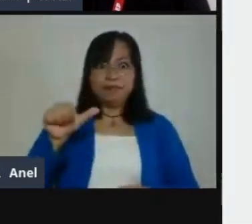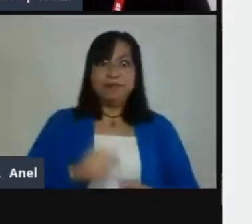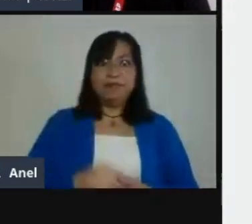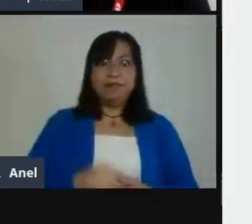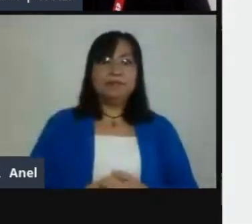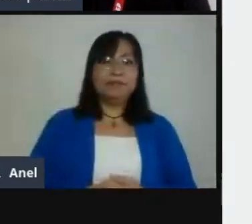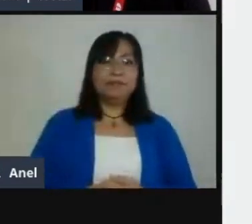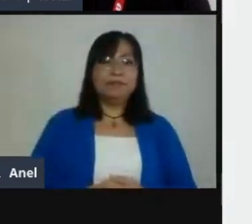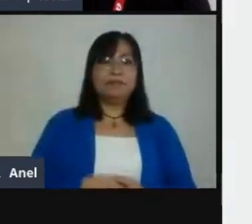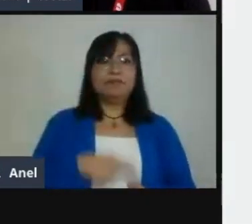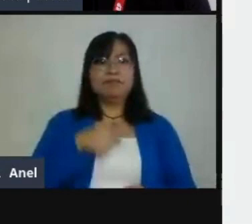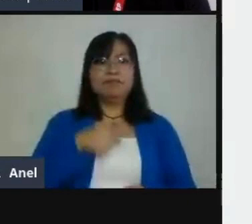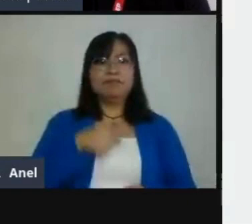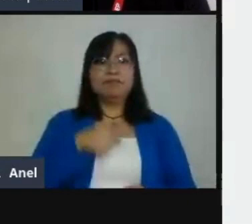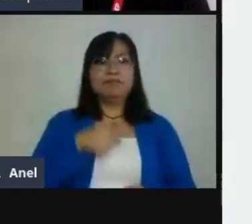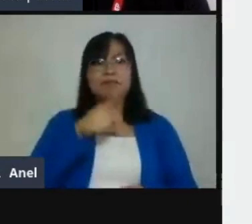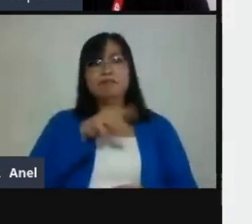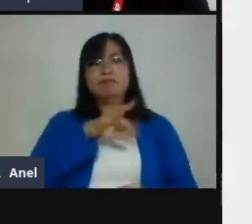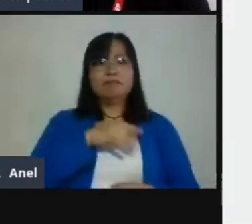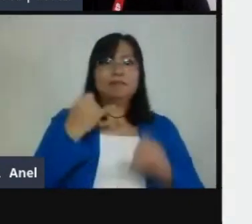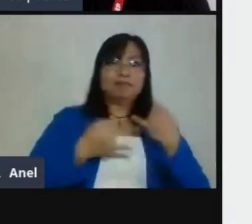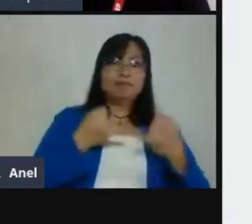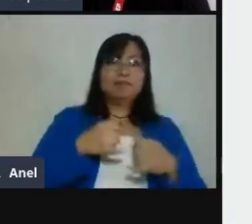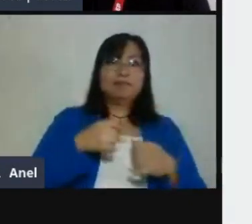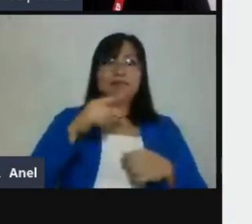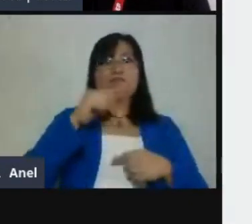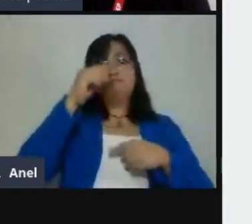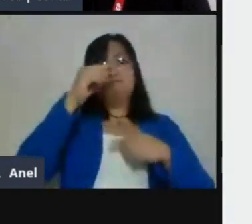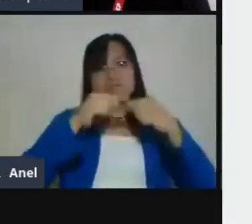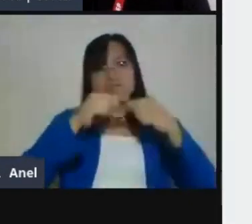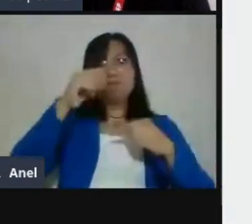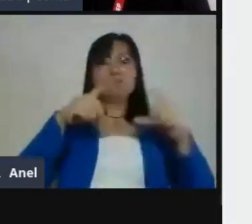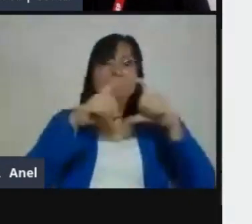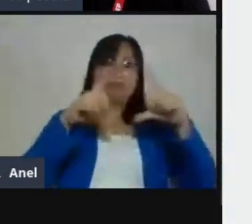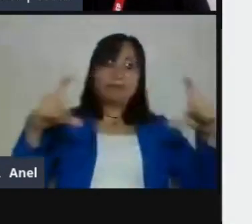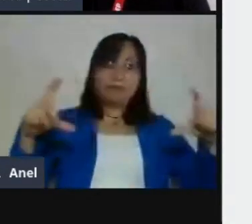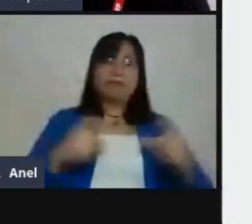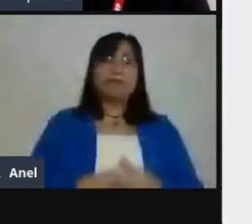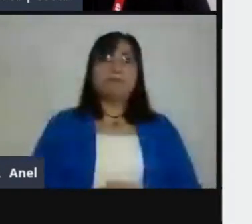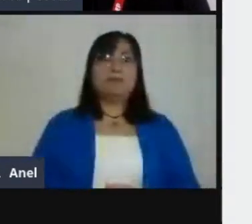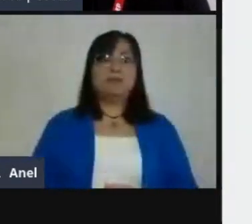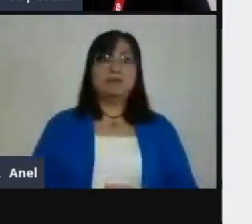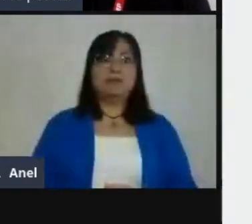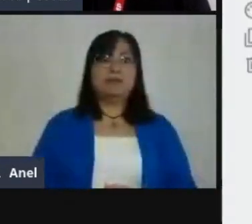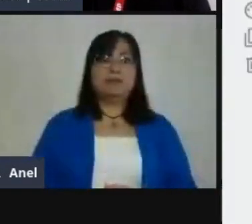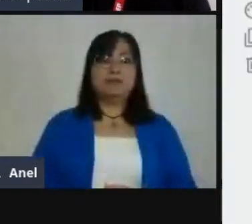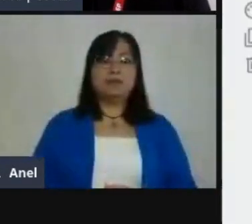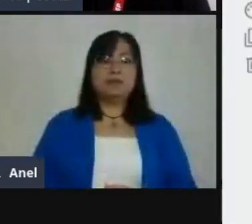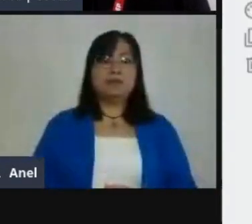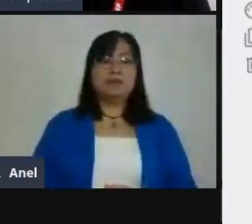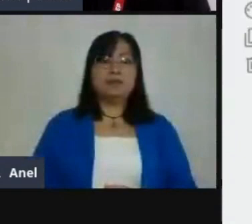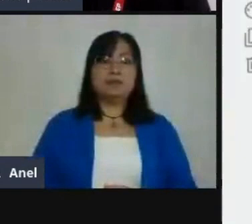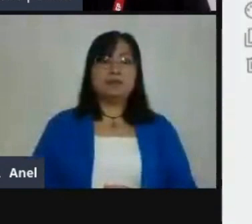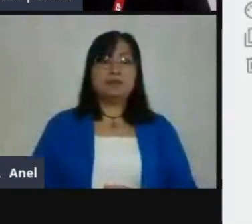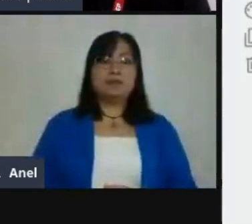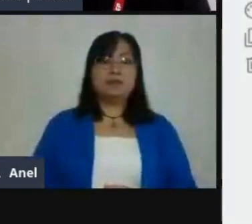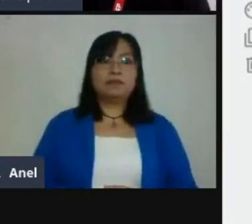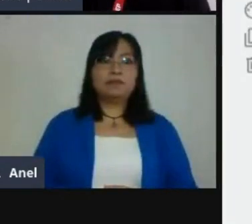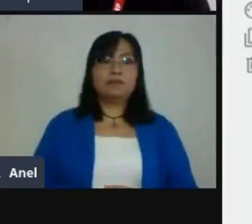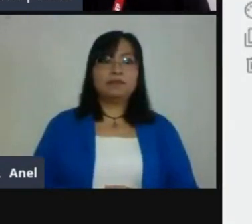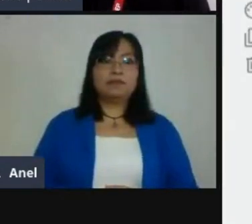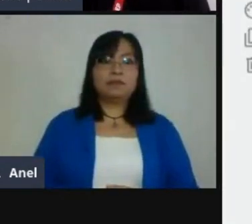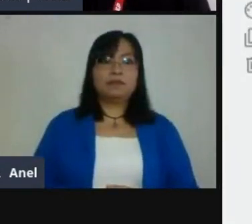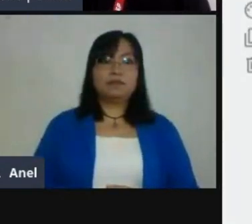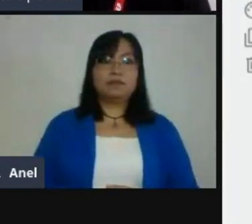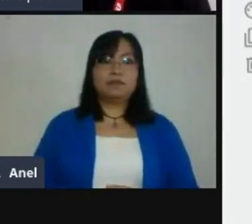títulos, con el tamaño de letras y demás, ¿no? Aquí en donde ya tienes esta plantilla, pues,